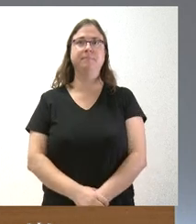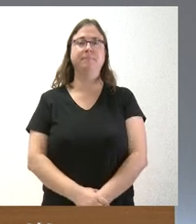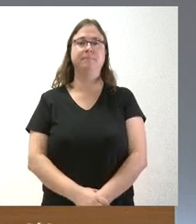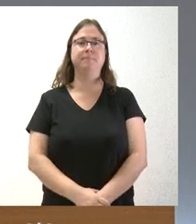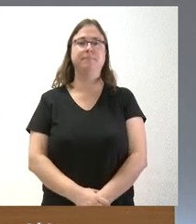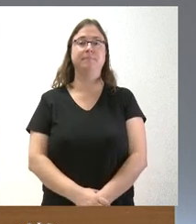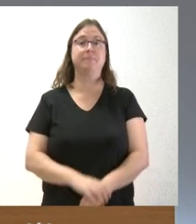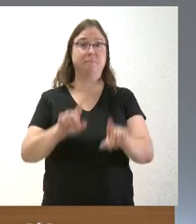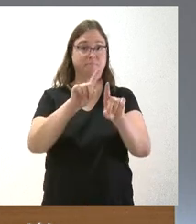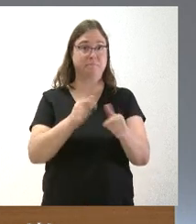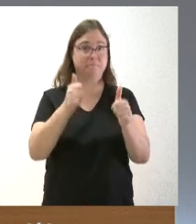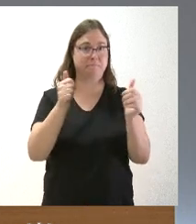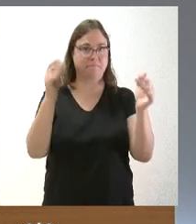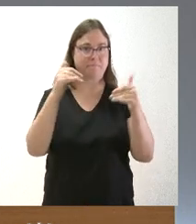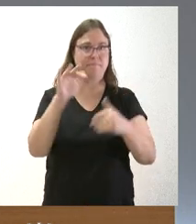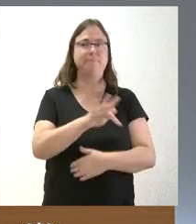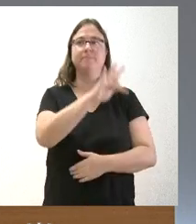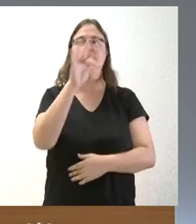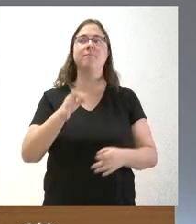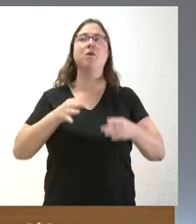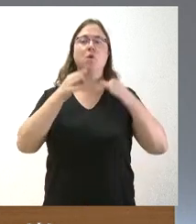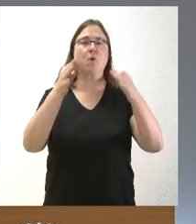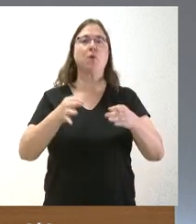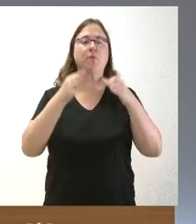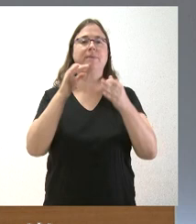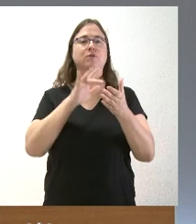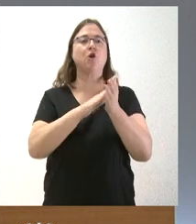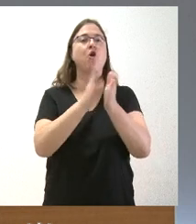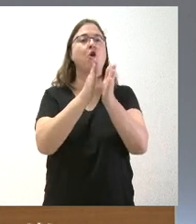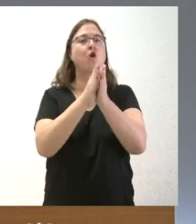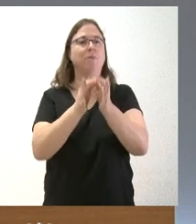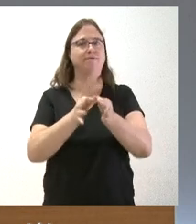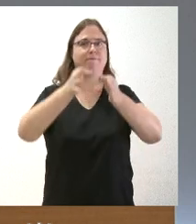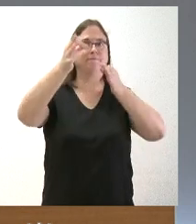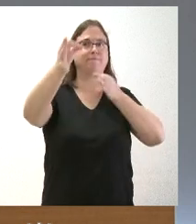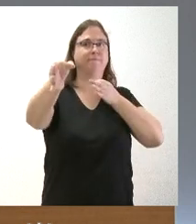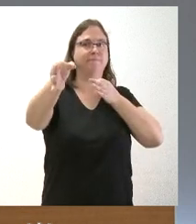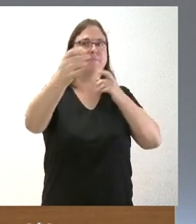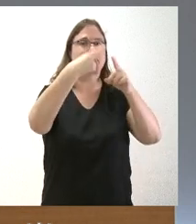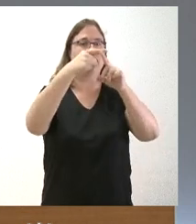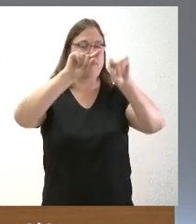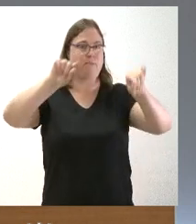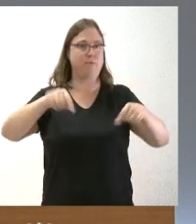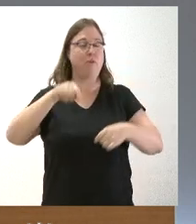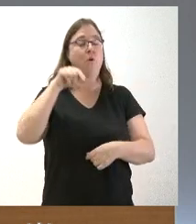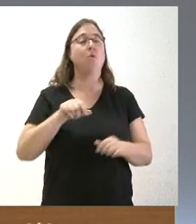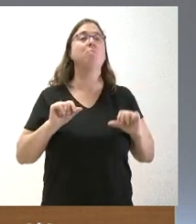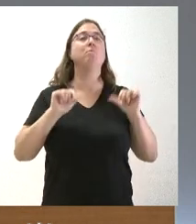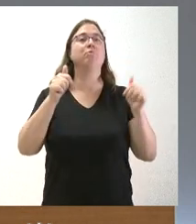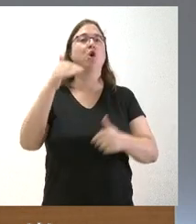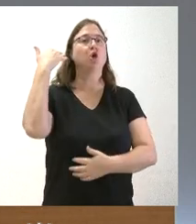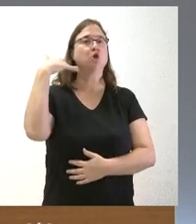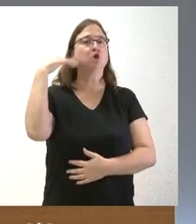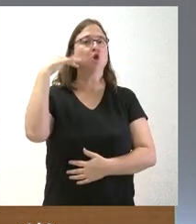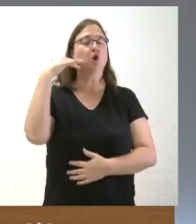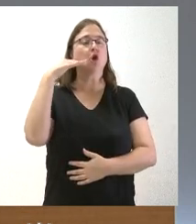Si no hay más preguntas, vamos a abrir, como siempre, un turno con los compañeros que nos siguen desde las diferentes provincias. Hoy lo iniciamos en Soria con